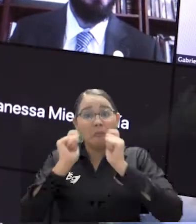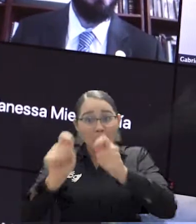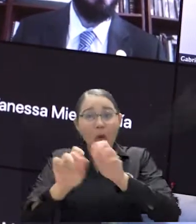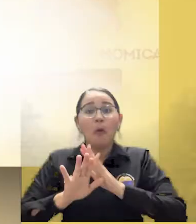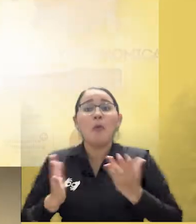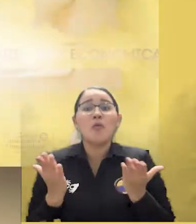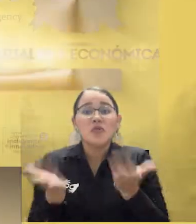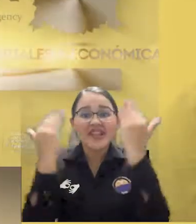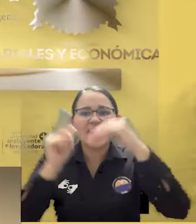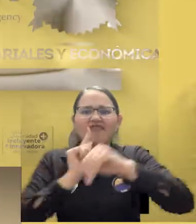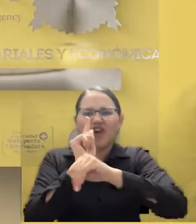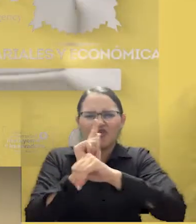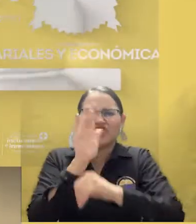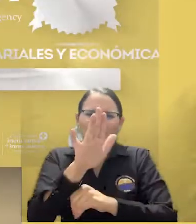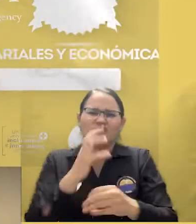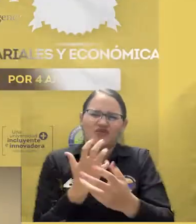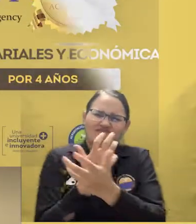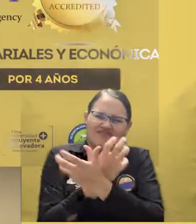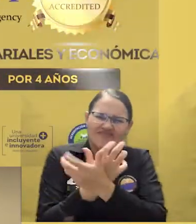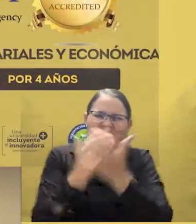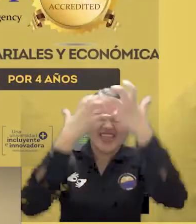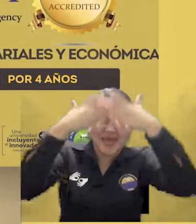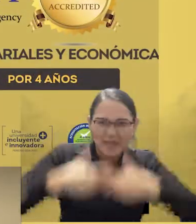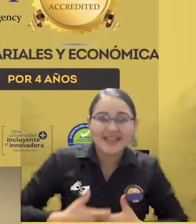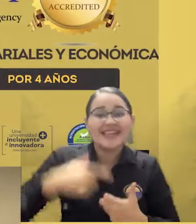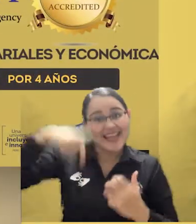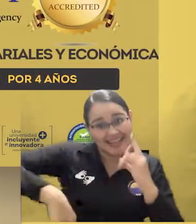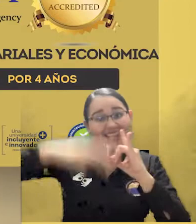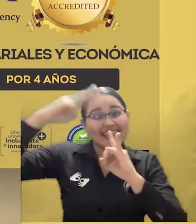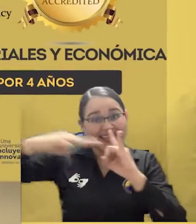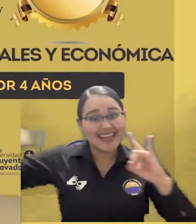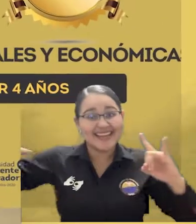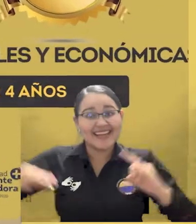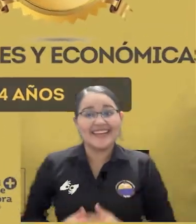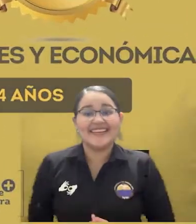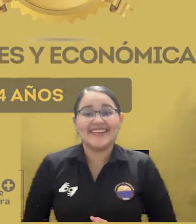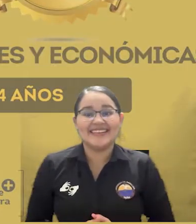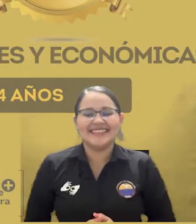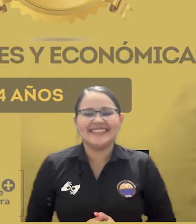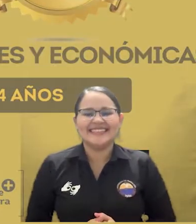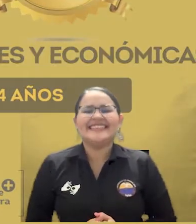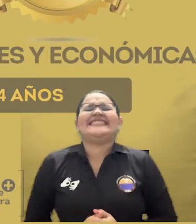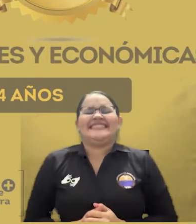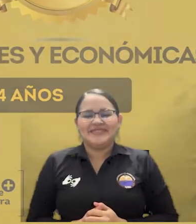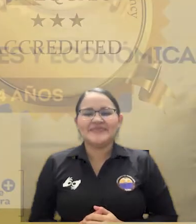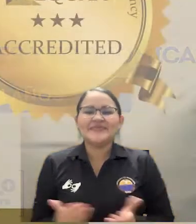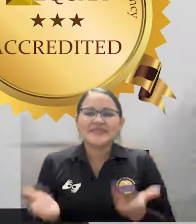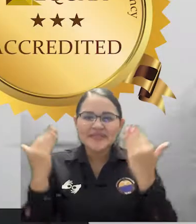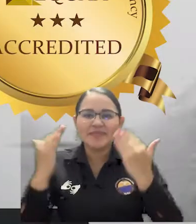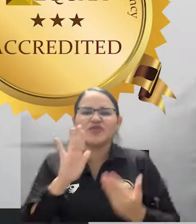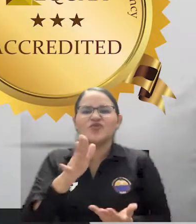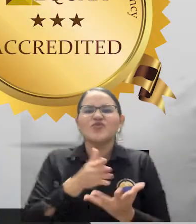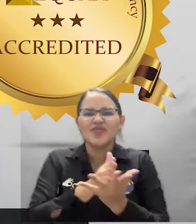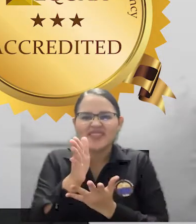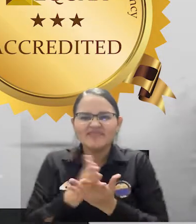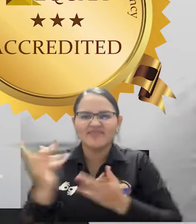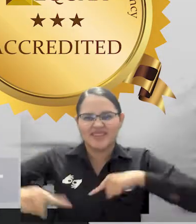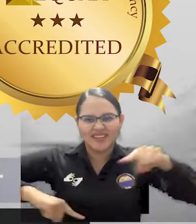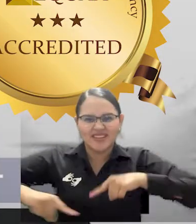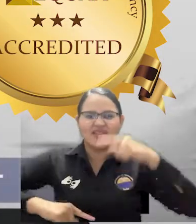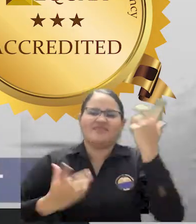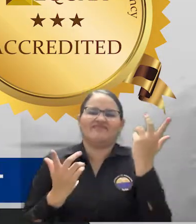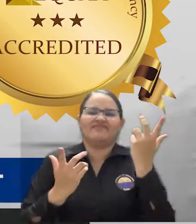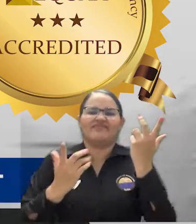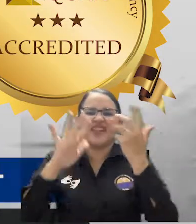la acreditación internacional a la Facultad de Ciencias Empresariales Económicas de la Universidad del Magdalena. Los programas de administración de